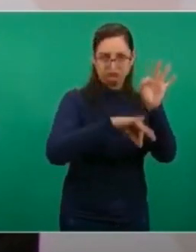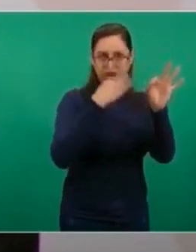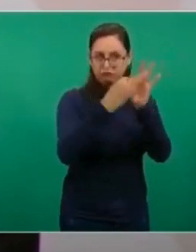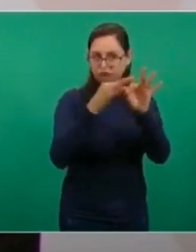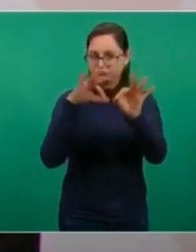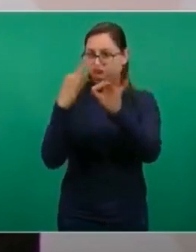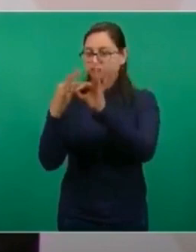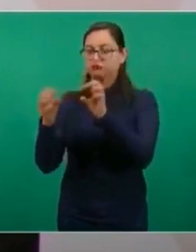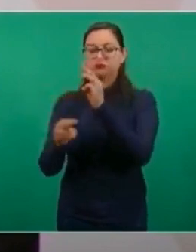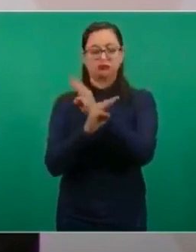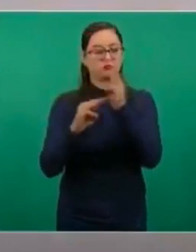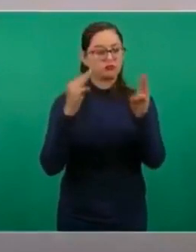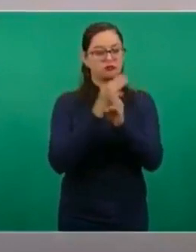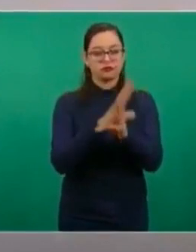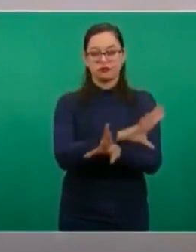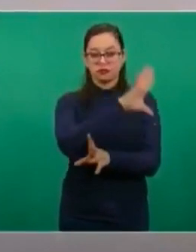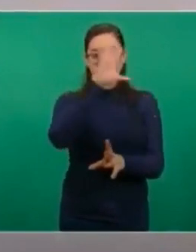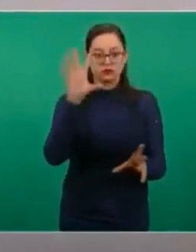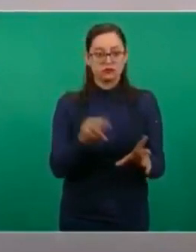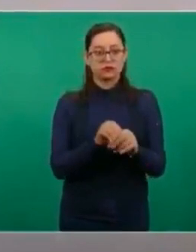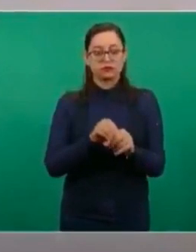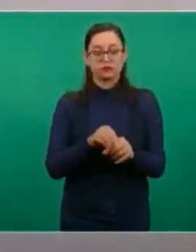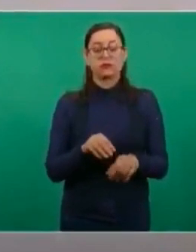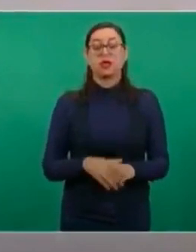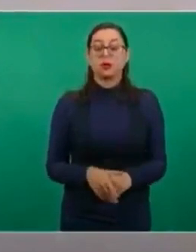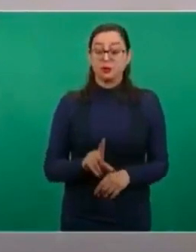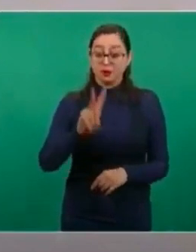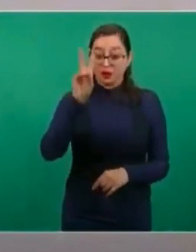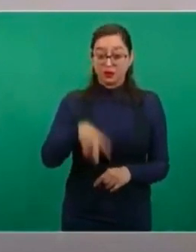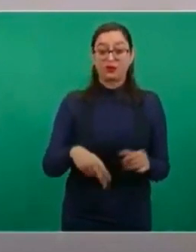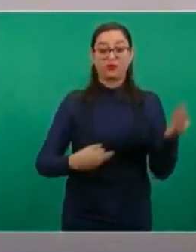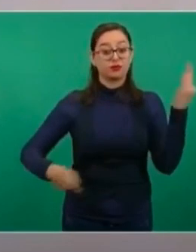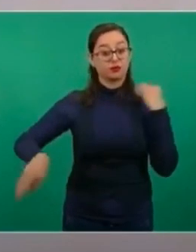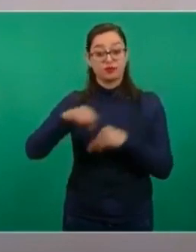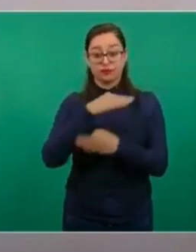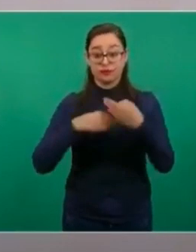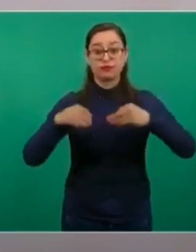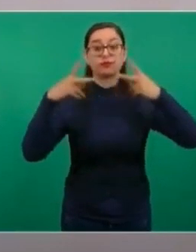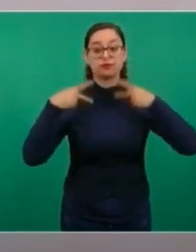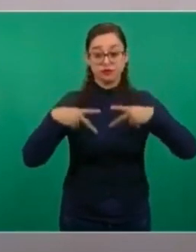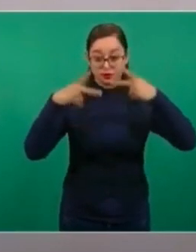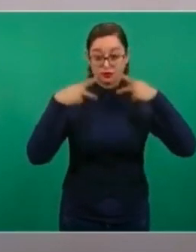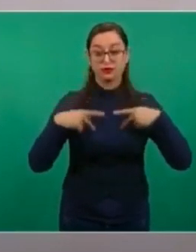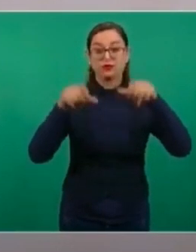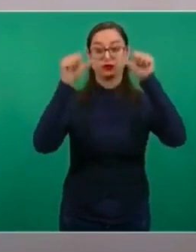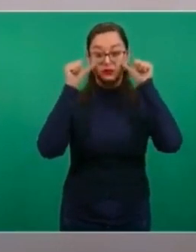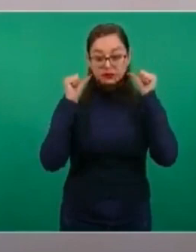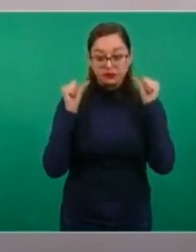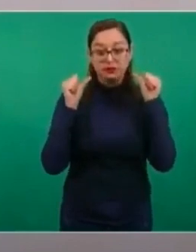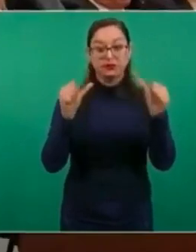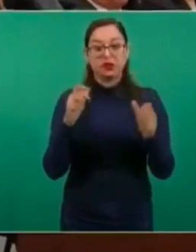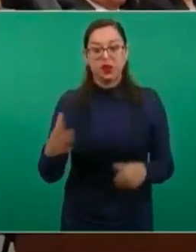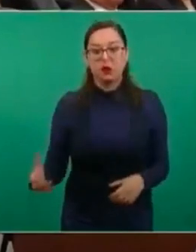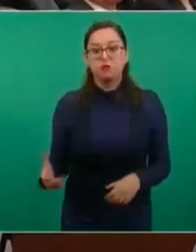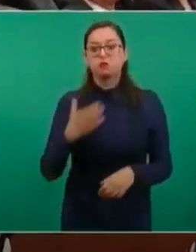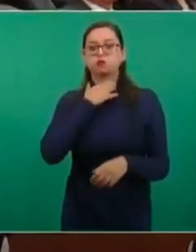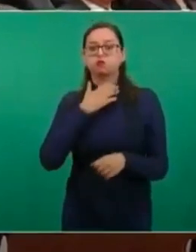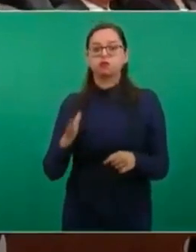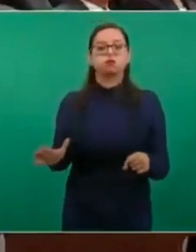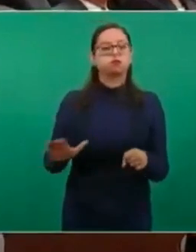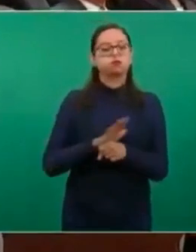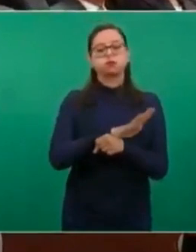satisfactorio que nadie se quedó sin atención. No nos rebasó la pandemia